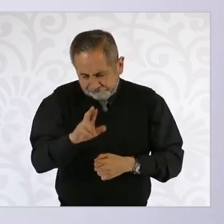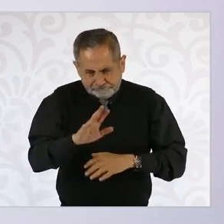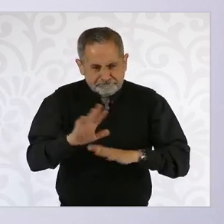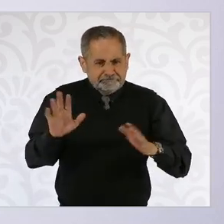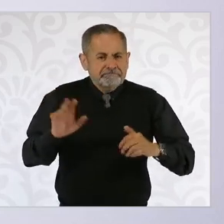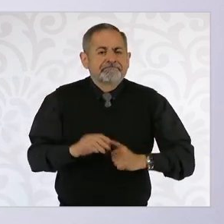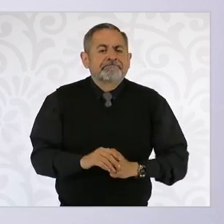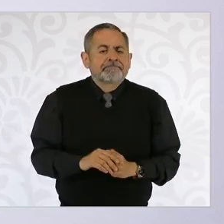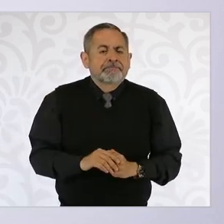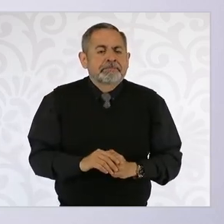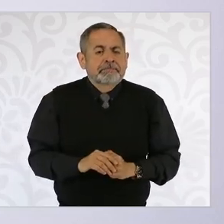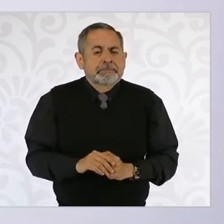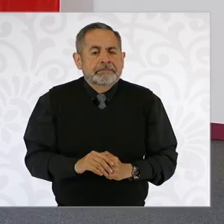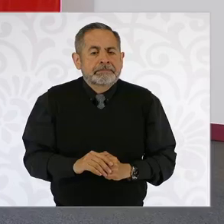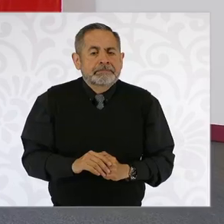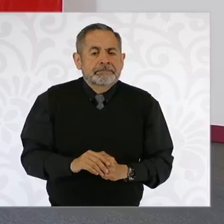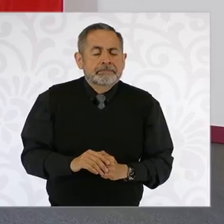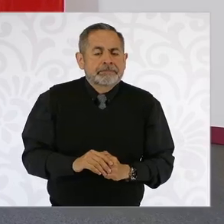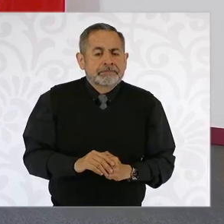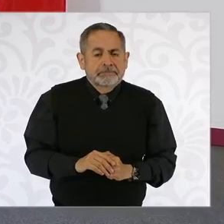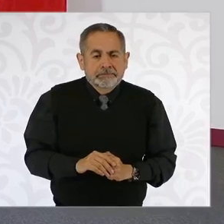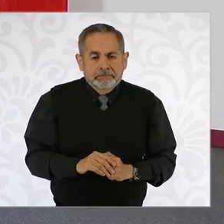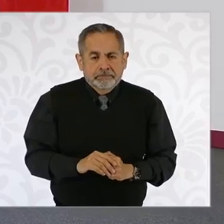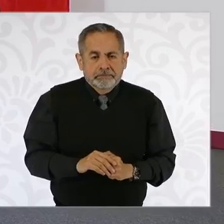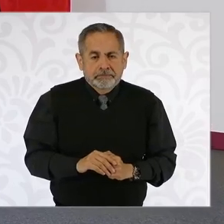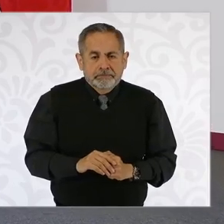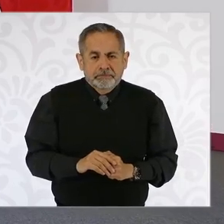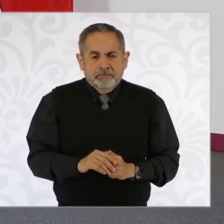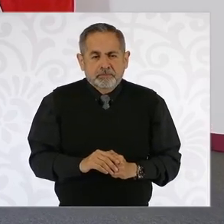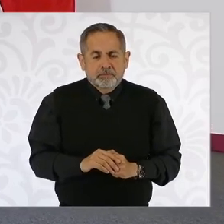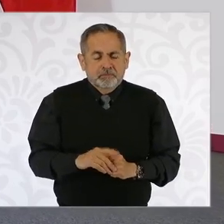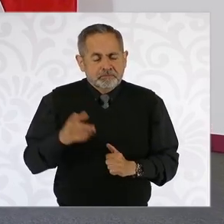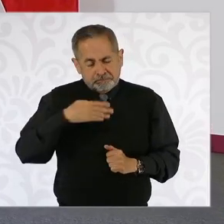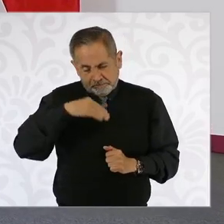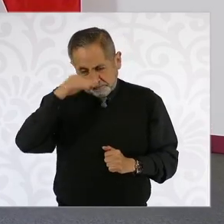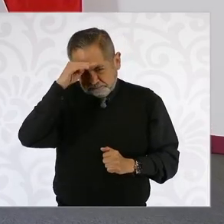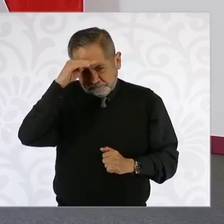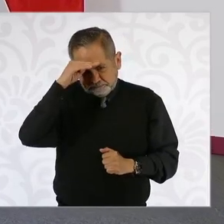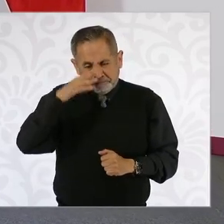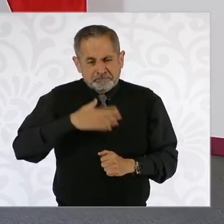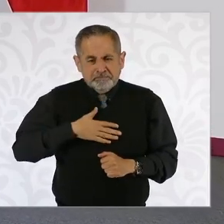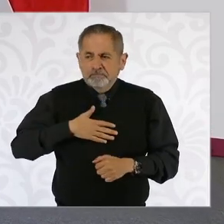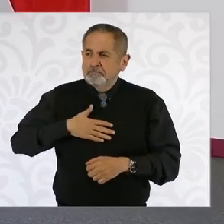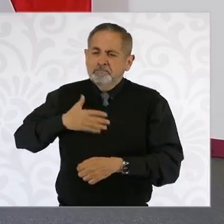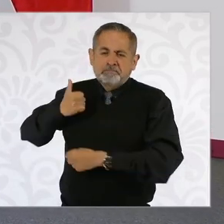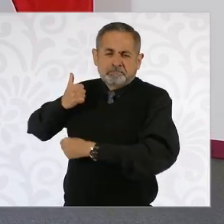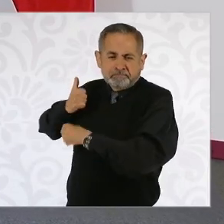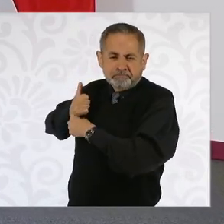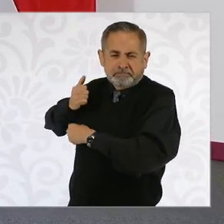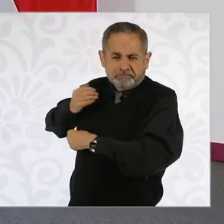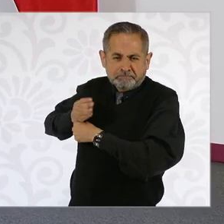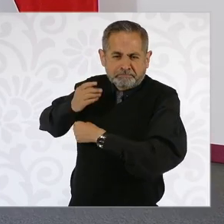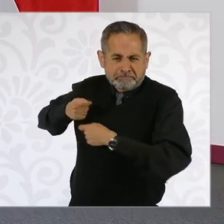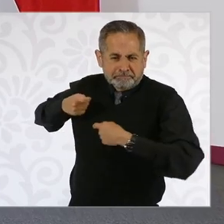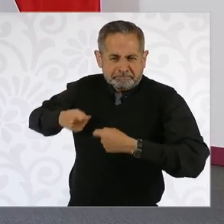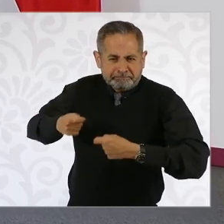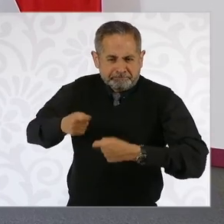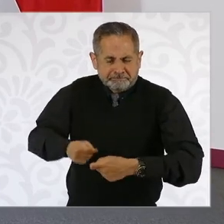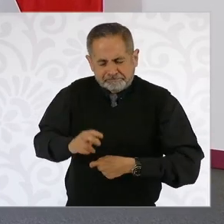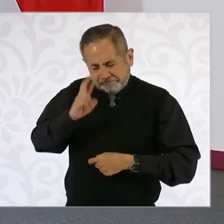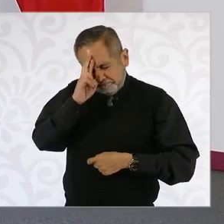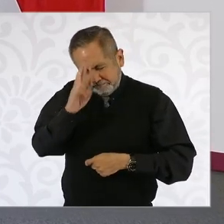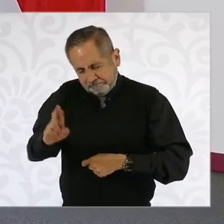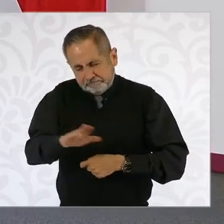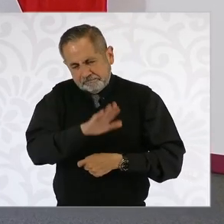En México pensamos siempre en nuestros ancestros y eso es algo